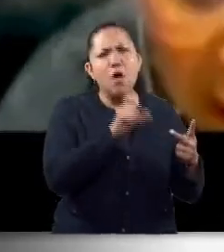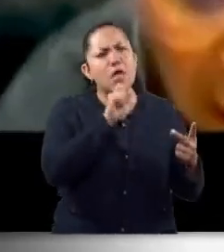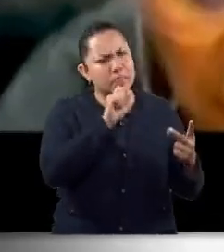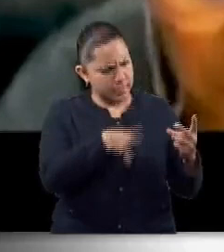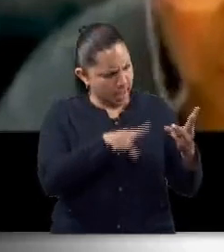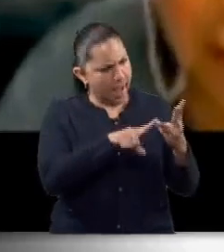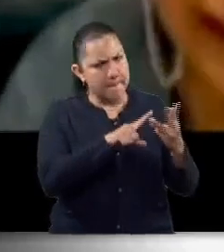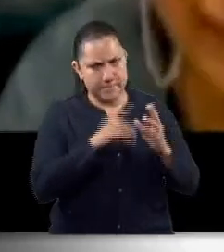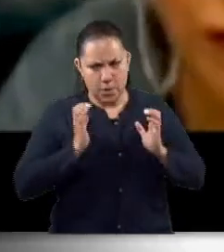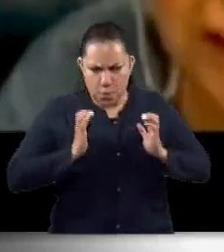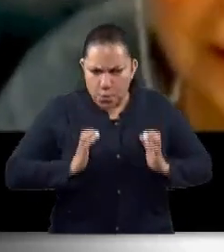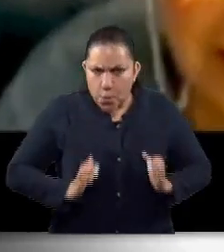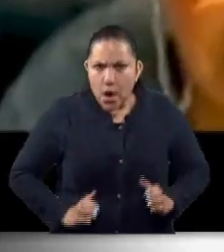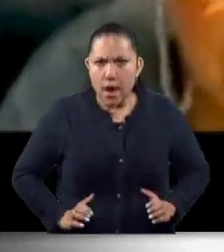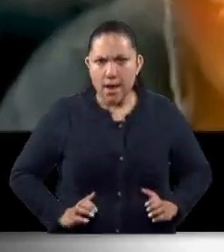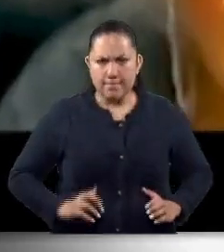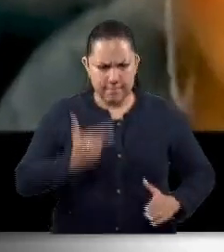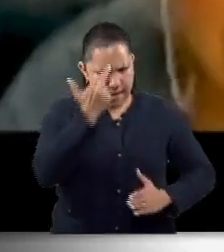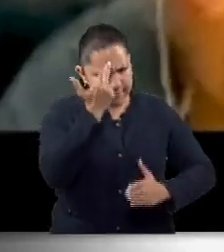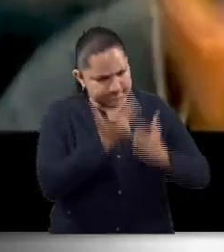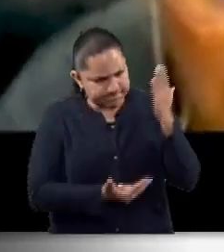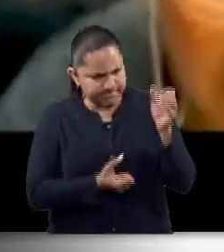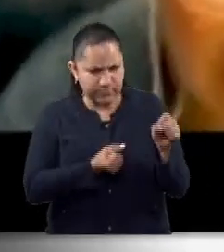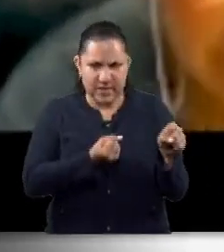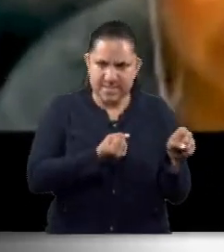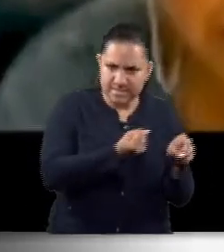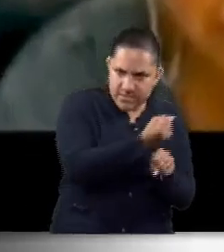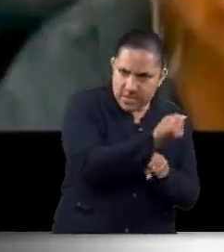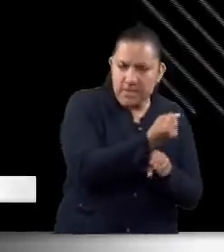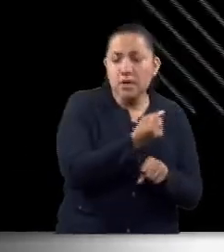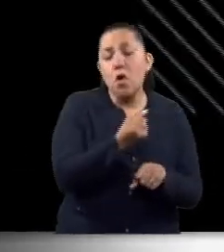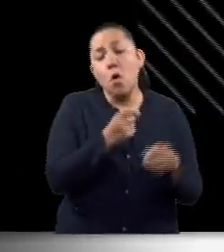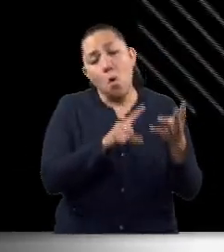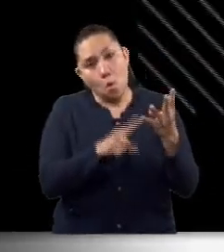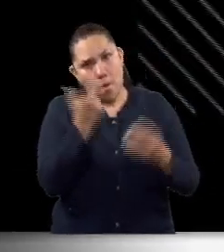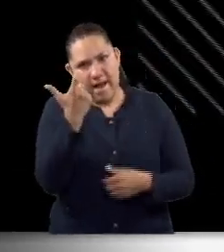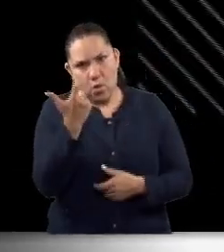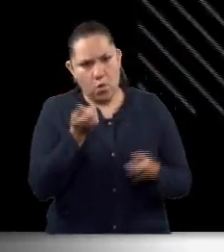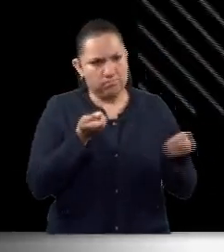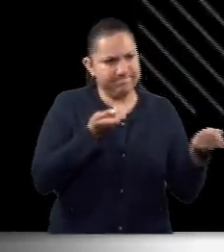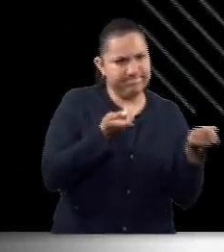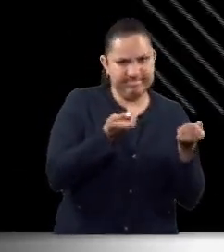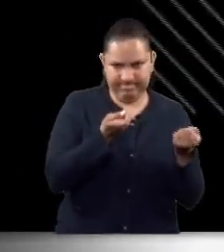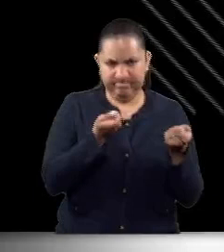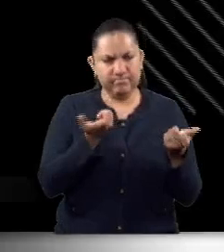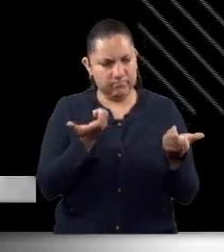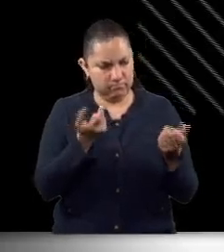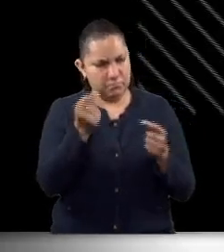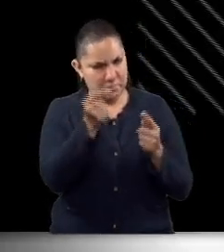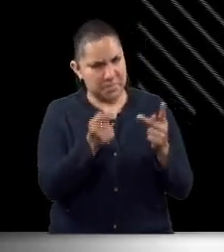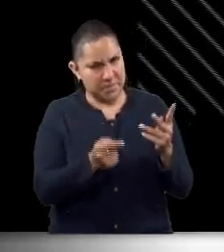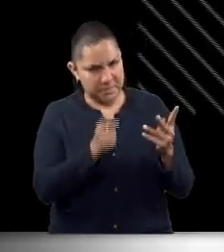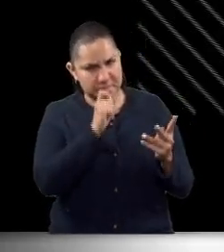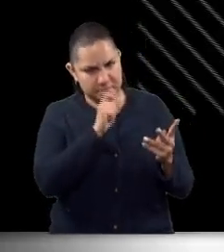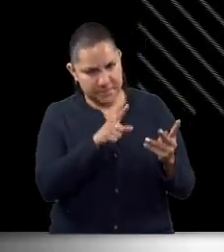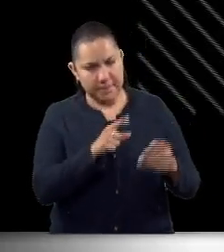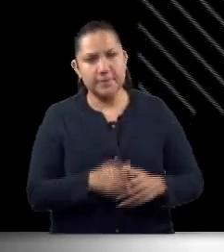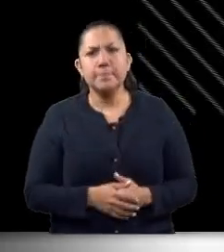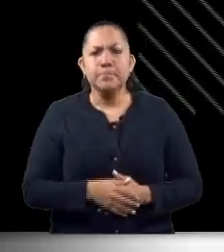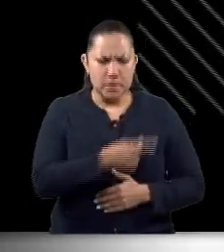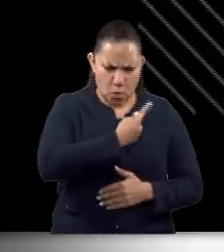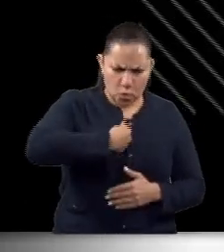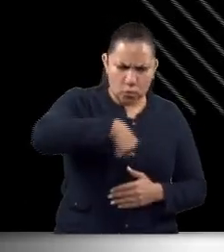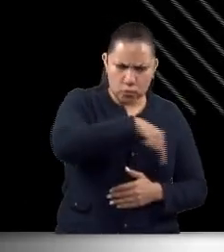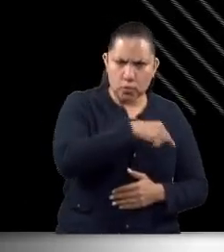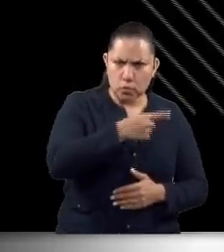física y la violencia económica. Hemos concretado importantes reformas para prevenir